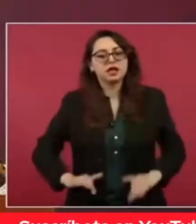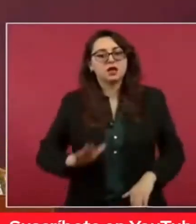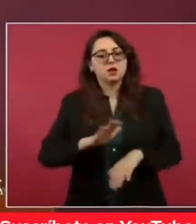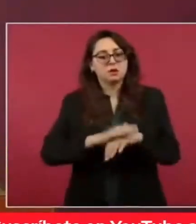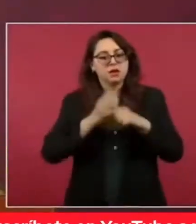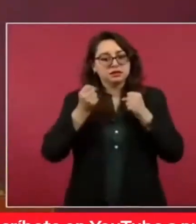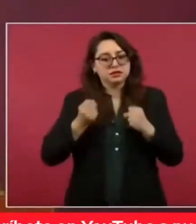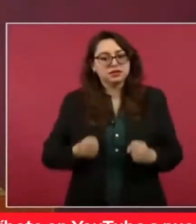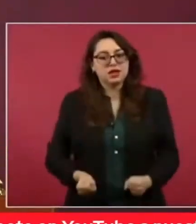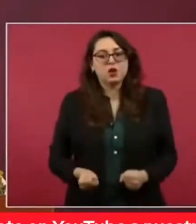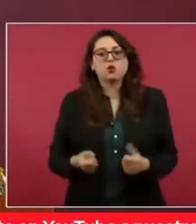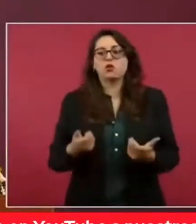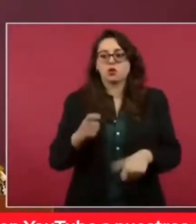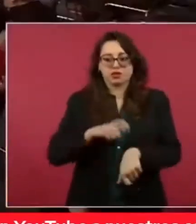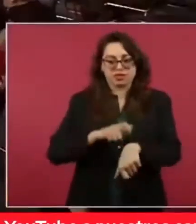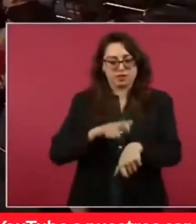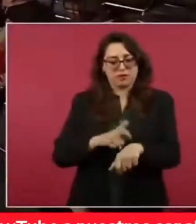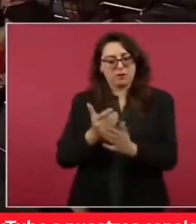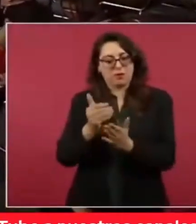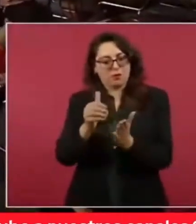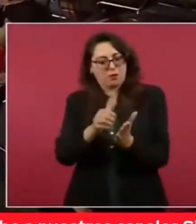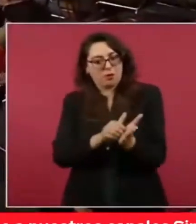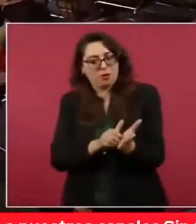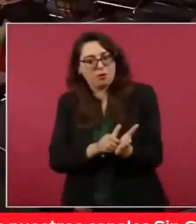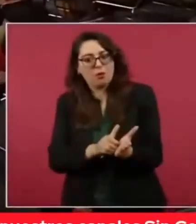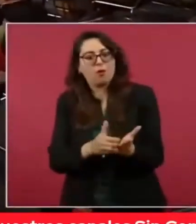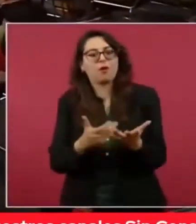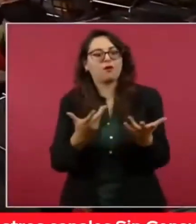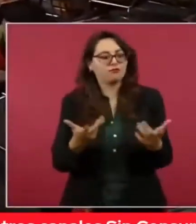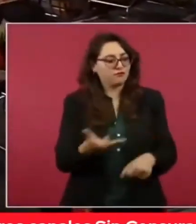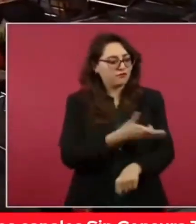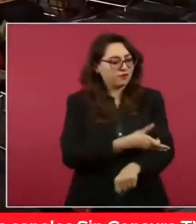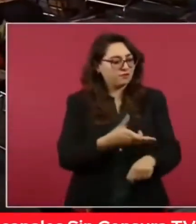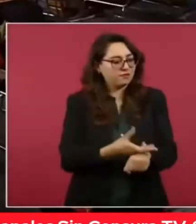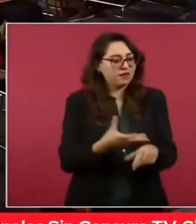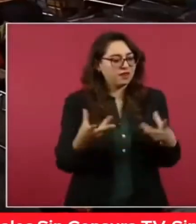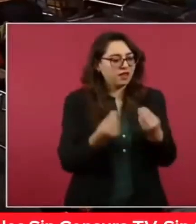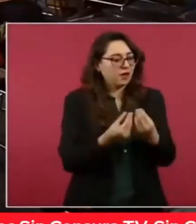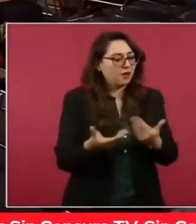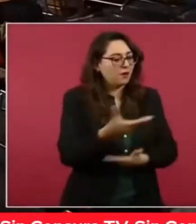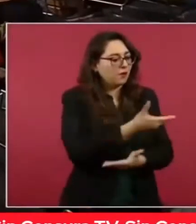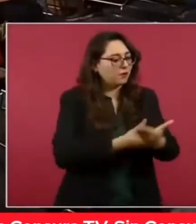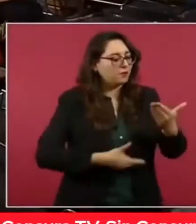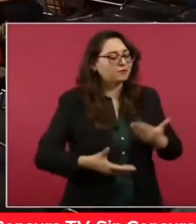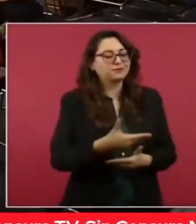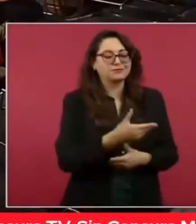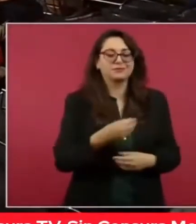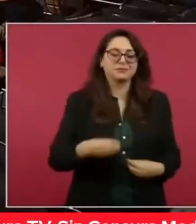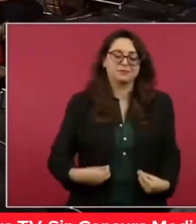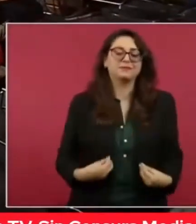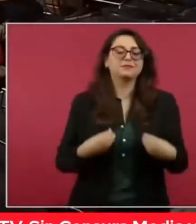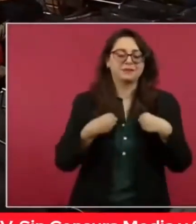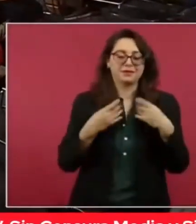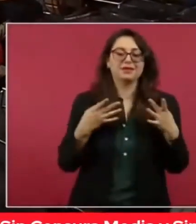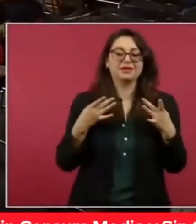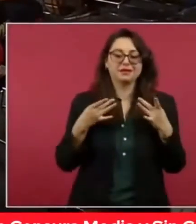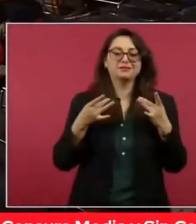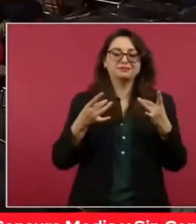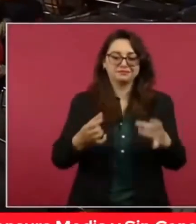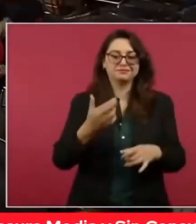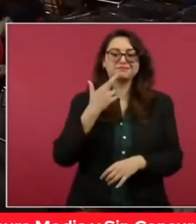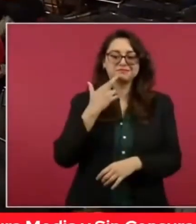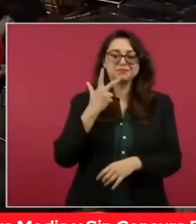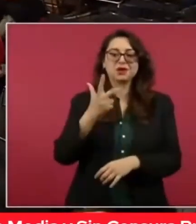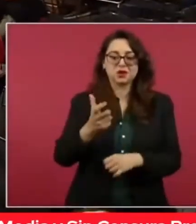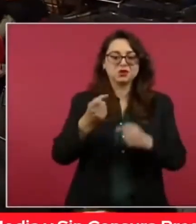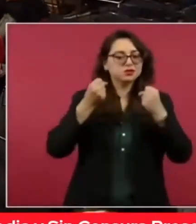para convivir con sus familias. Y esto, sin duda alguna, nos ayudará a que tengan una mejor calidad de vida, a reconstruir el tejido